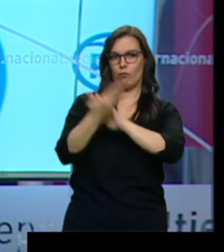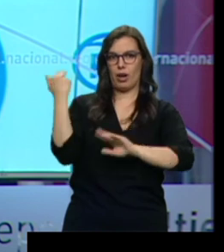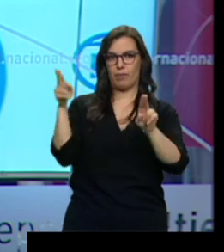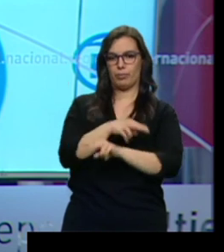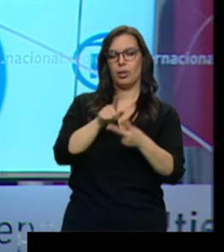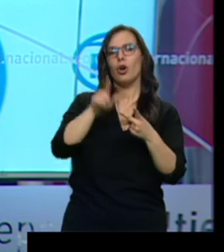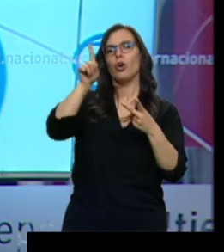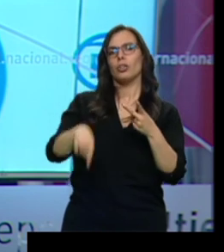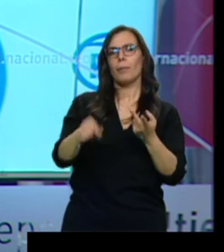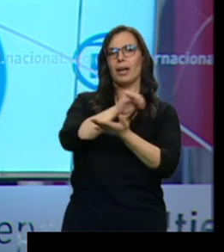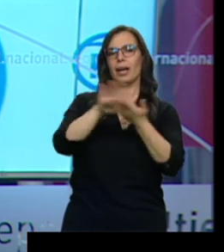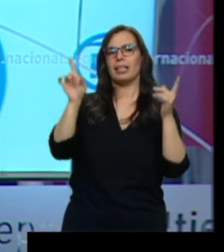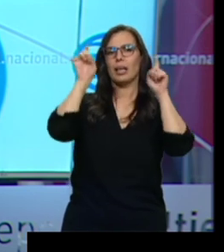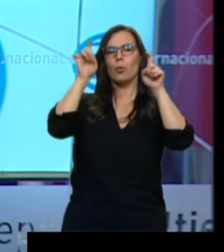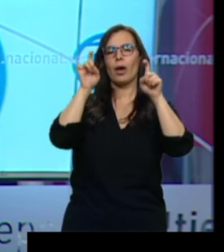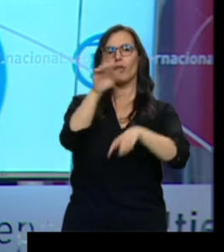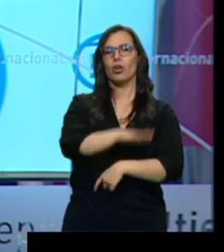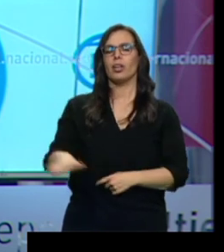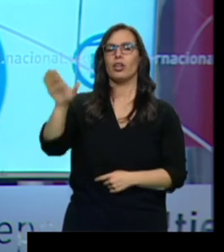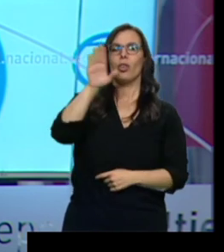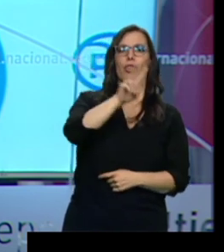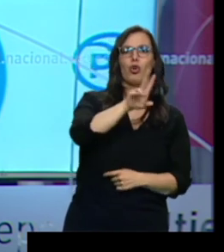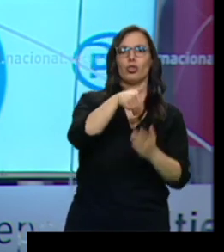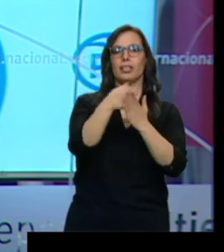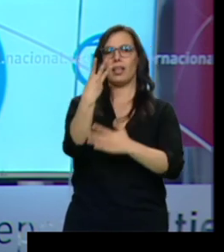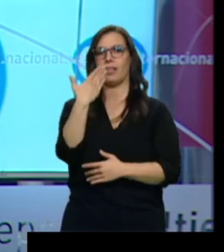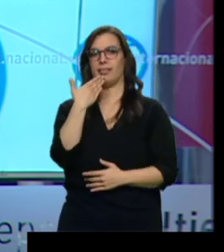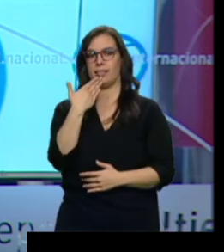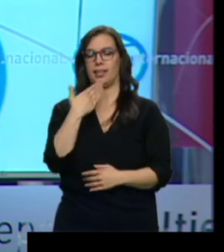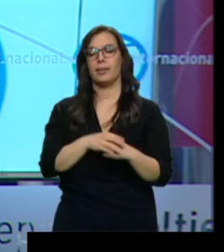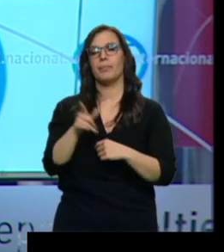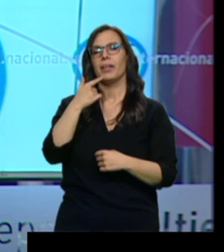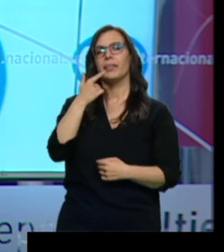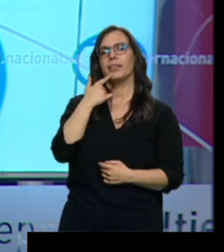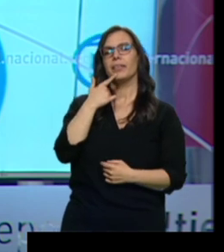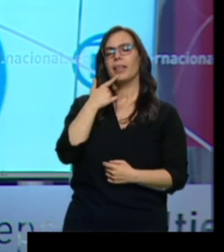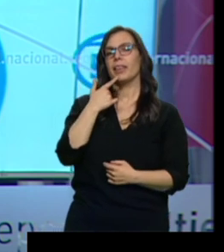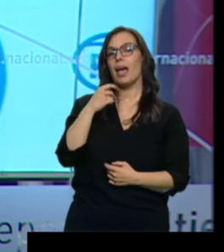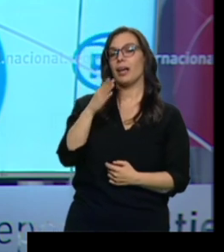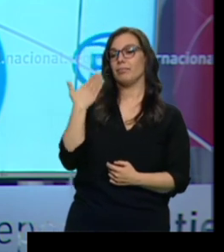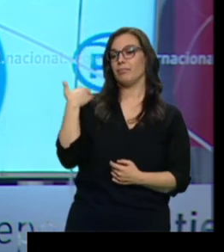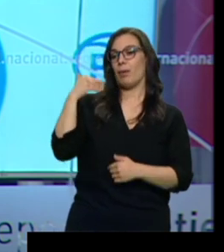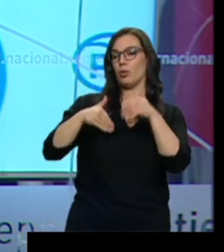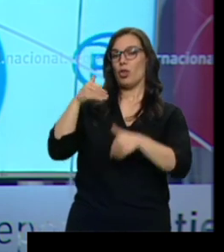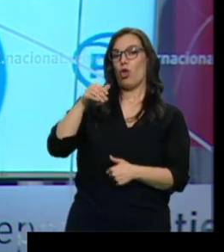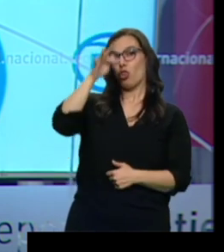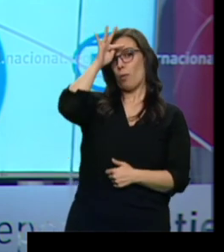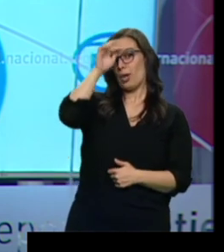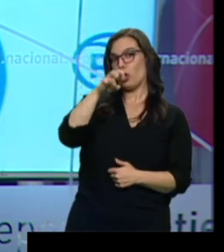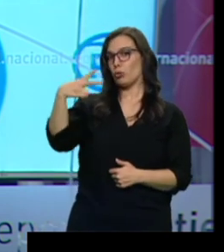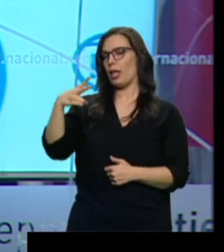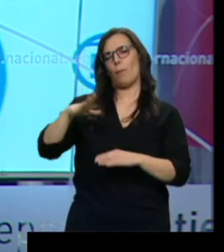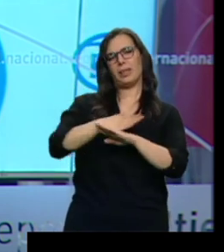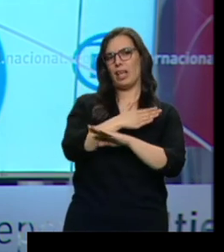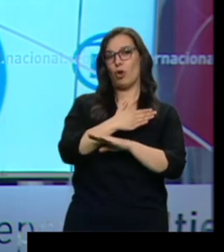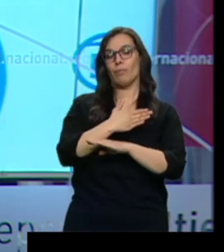para niños de dos a tres años. Alfonso Fernández Mañueco pasa página de los resultados del domingo. Dice que no son los esperados, pero que ahora empieza un